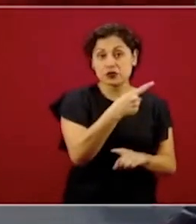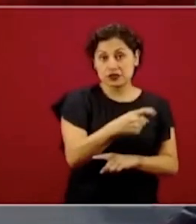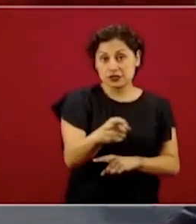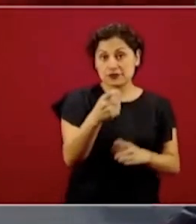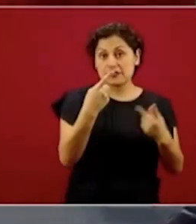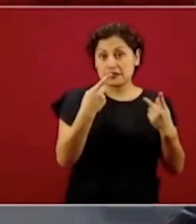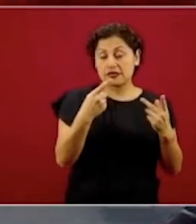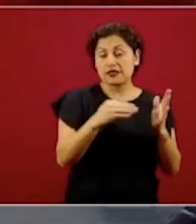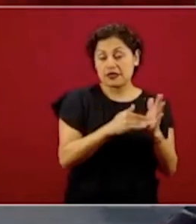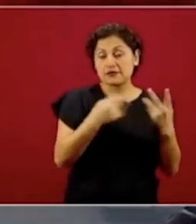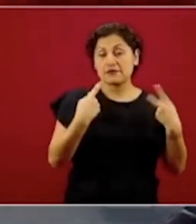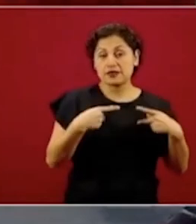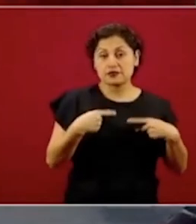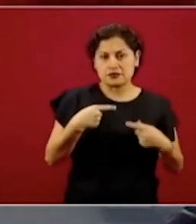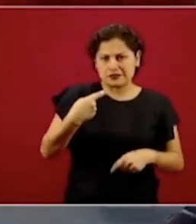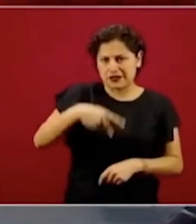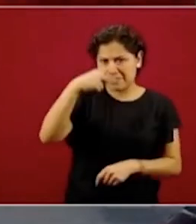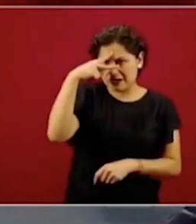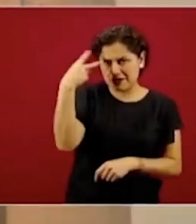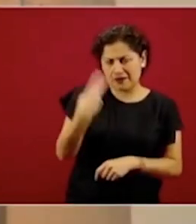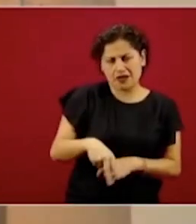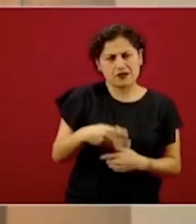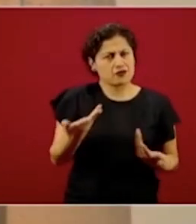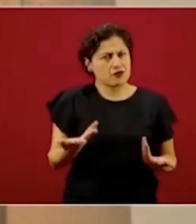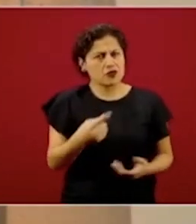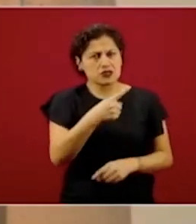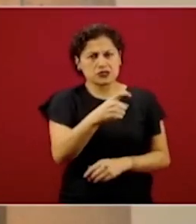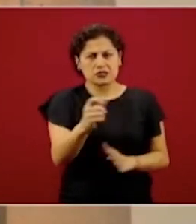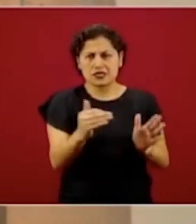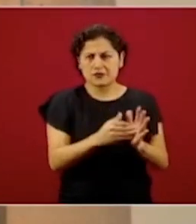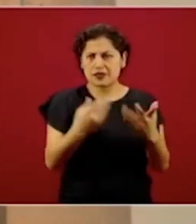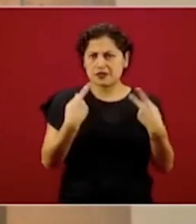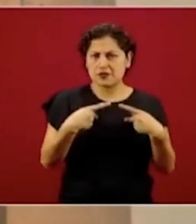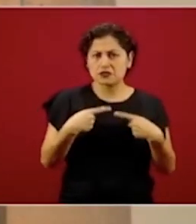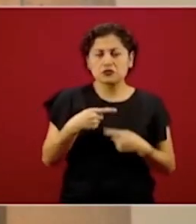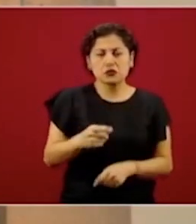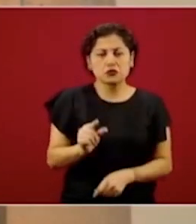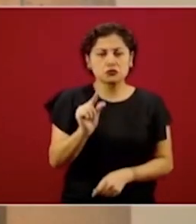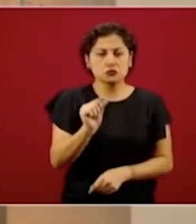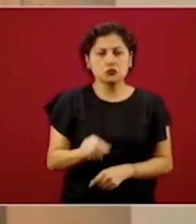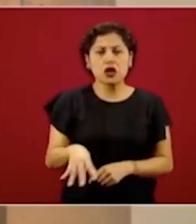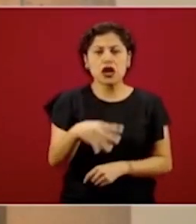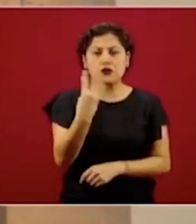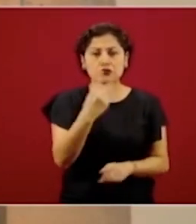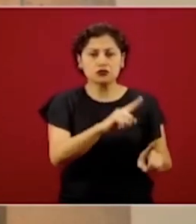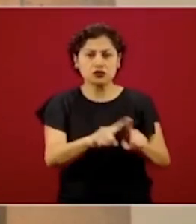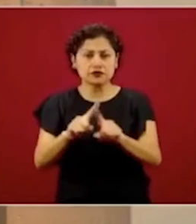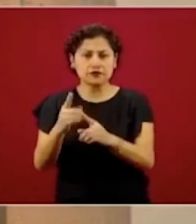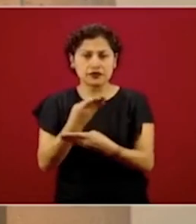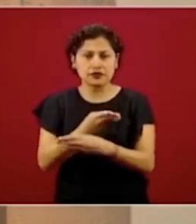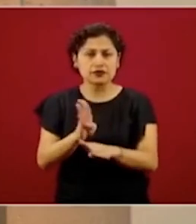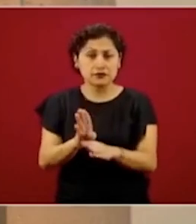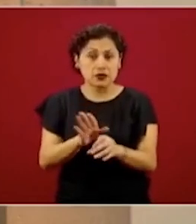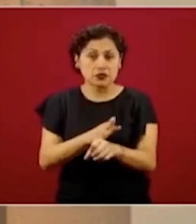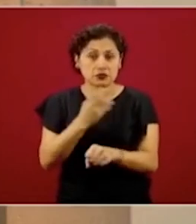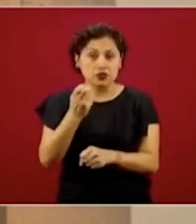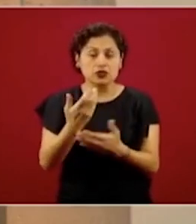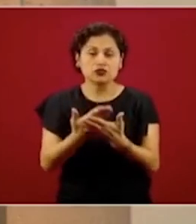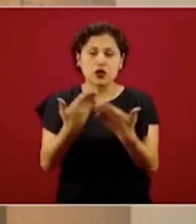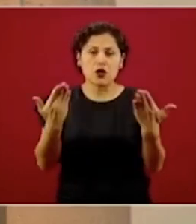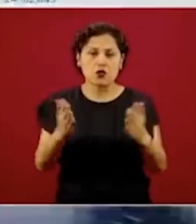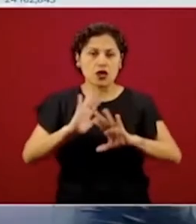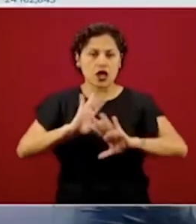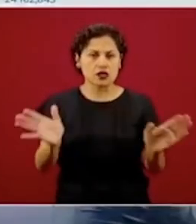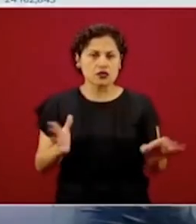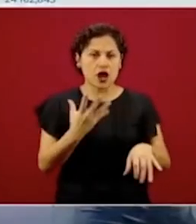nuestro país estamos como a la mitad, estamos en 14 bancos. Luego, entonces, si hace falta una inversión también importante en materia de infraestructura.